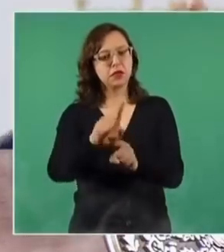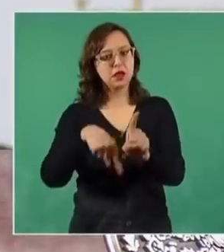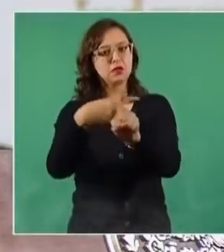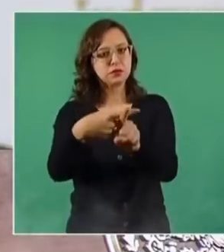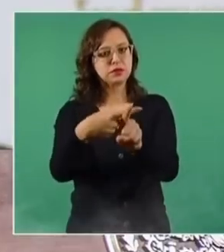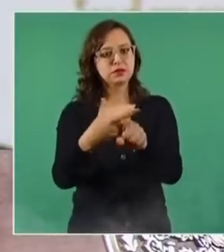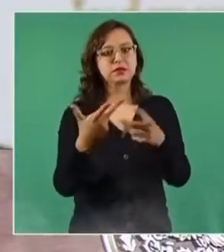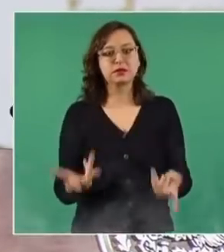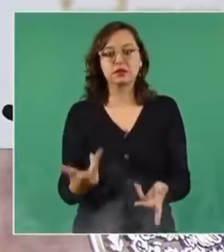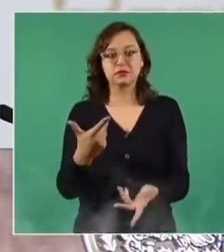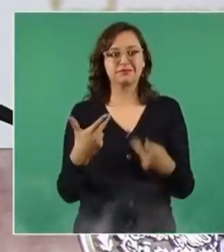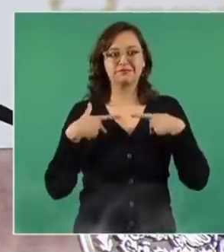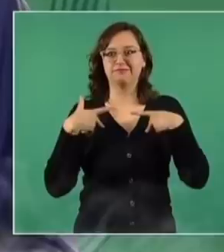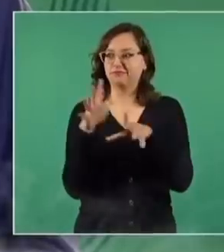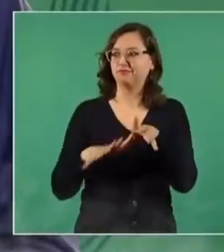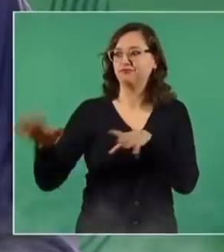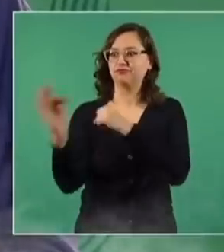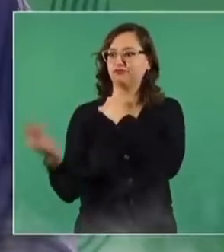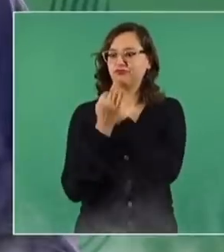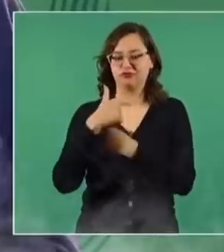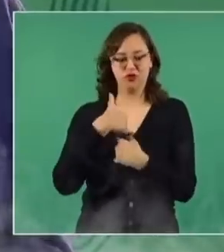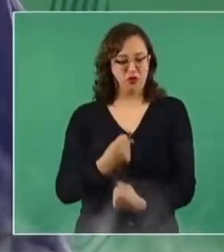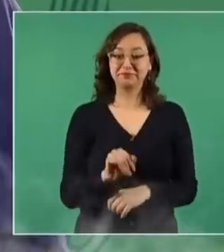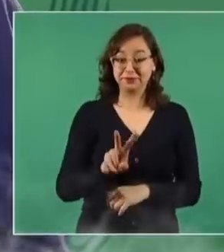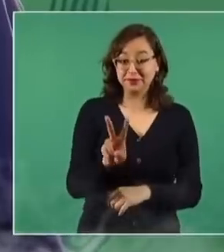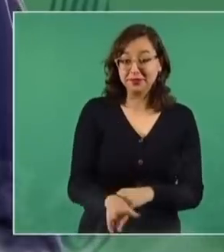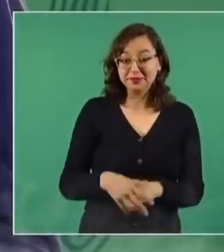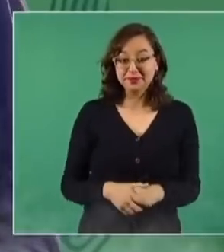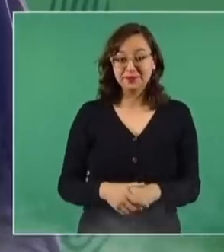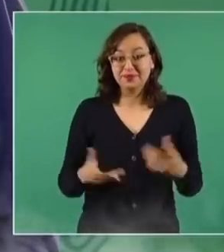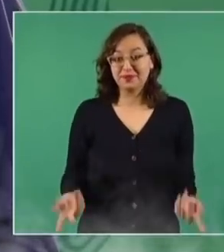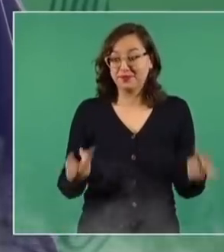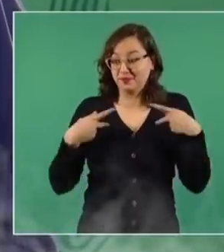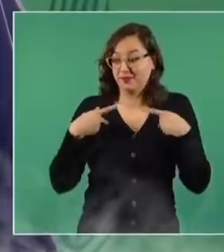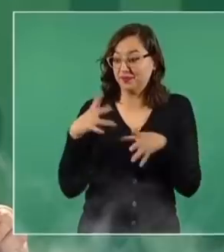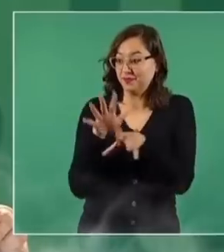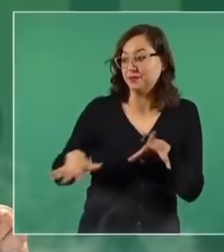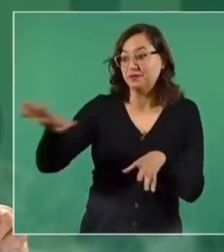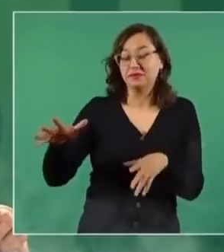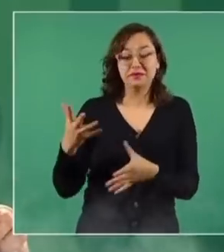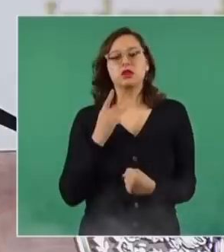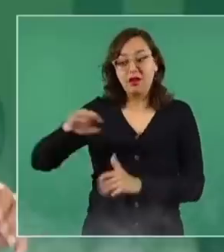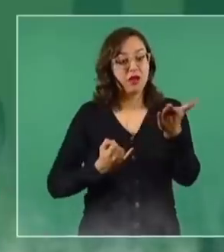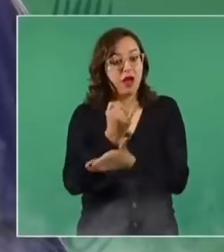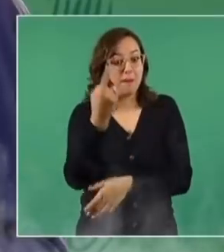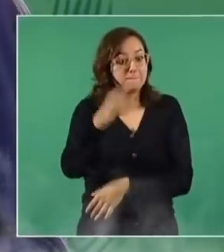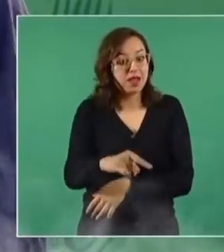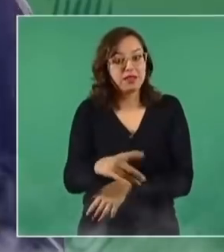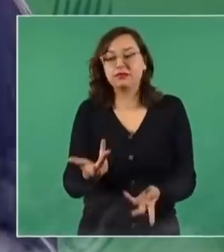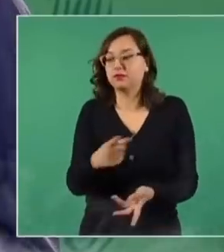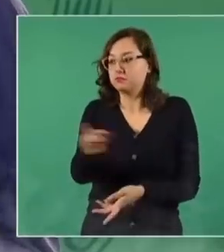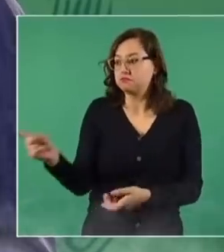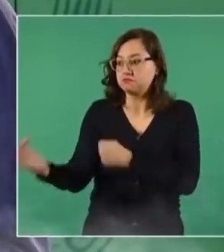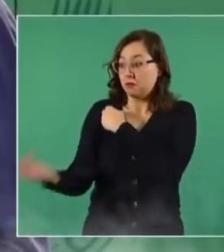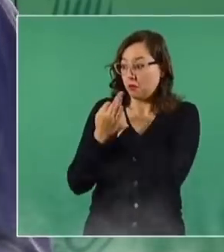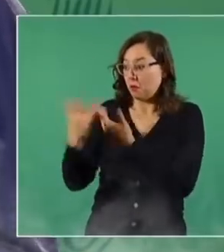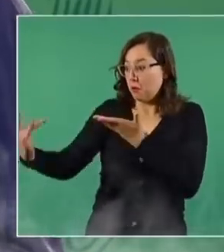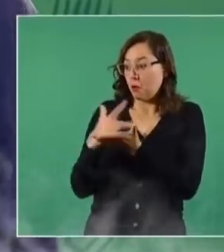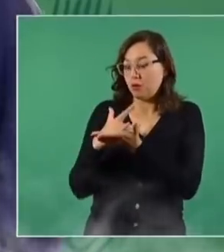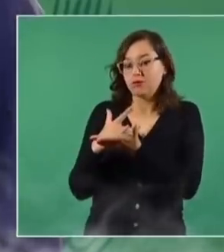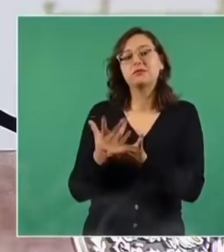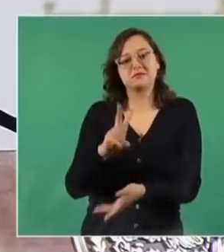Y me voy a fortalecer. Porque en efecto, la democracia es el pueblo el que manda, es el pueblo el decide, si el pueblo respalda,